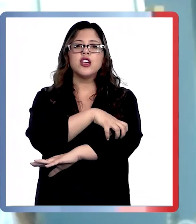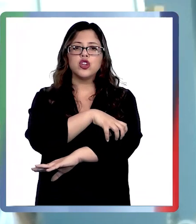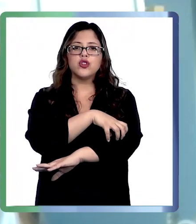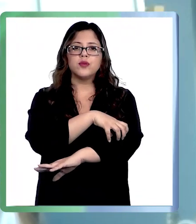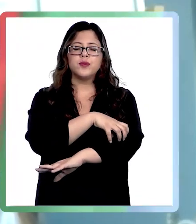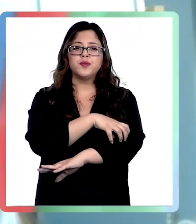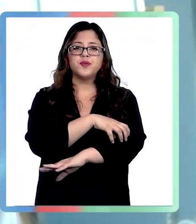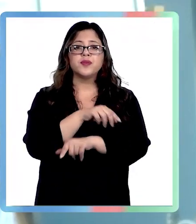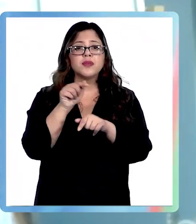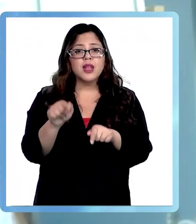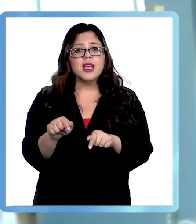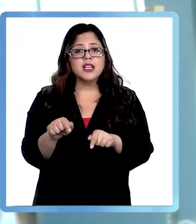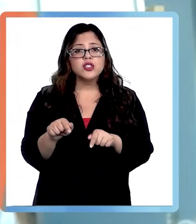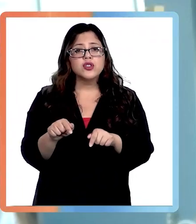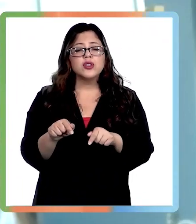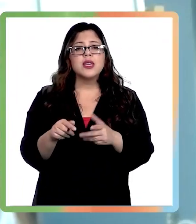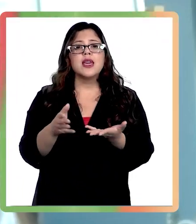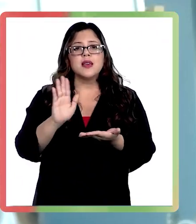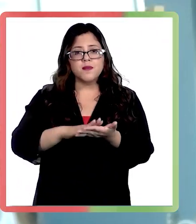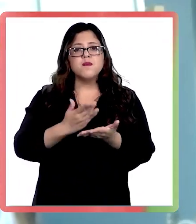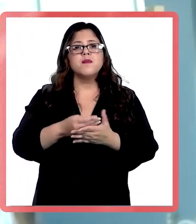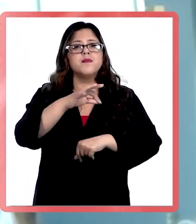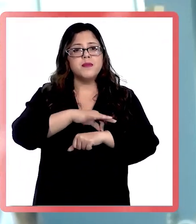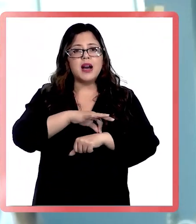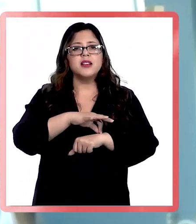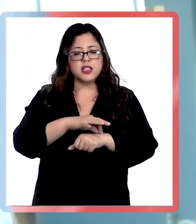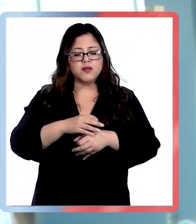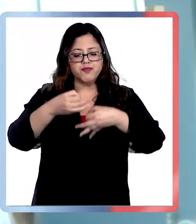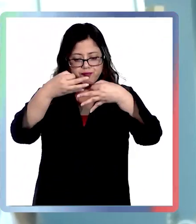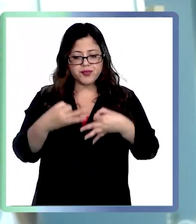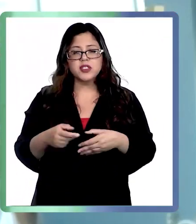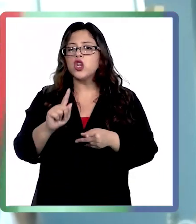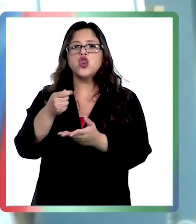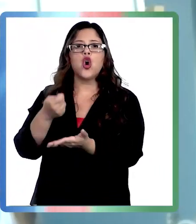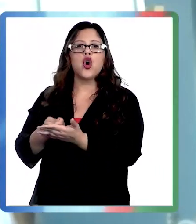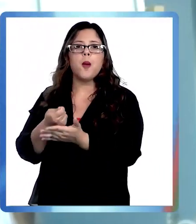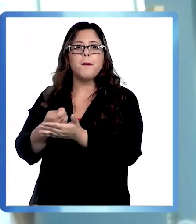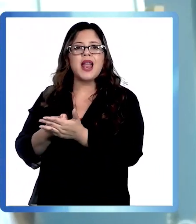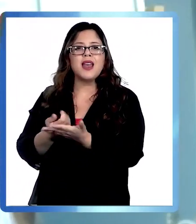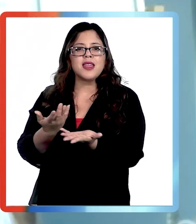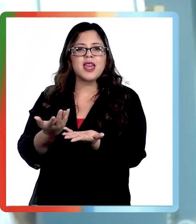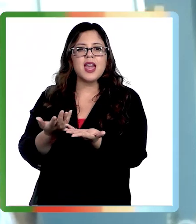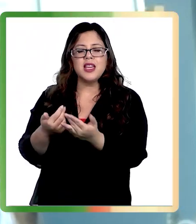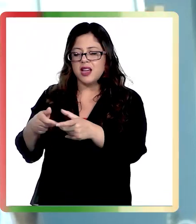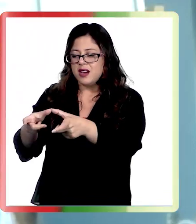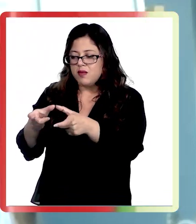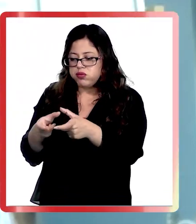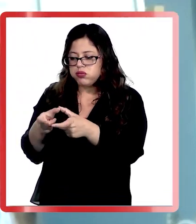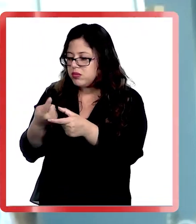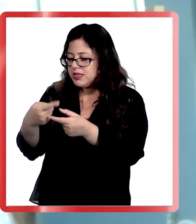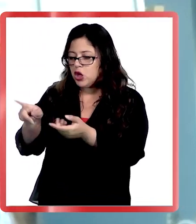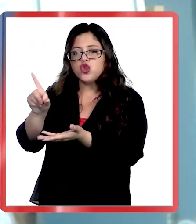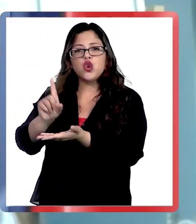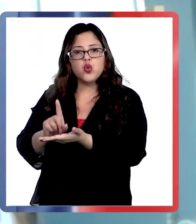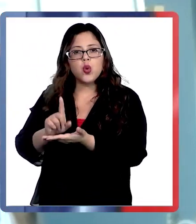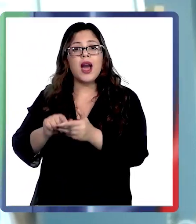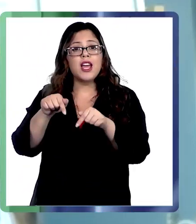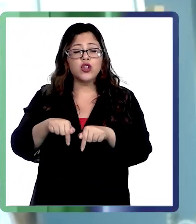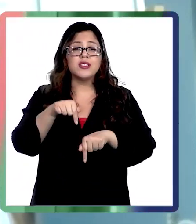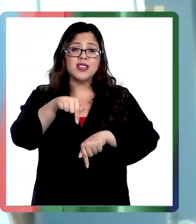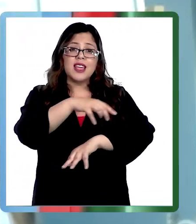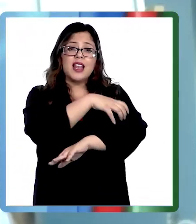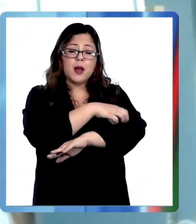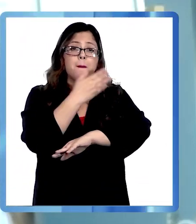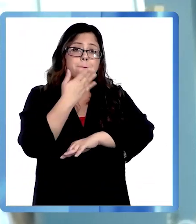siempre eso va a ser mucho más saludable que comprar algo que venga envasado de otra zona. Entonces acaba de depender un poquitito de la